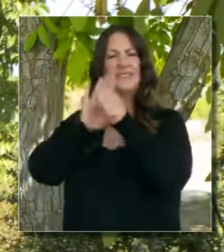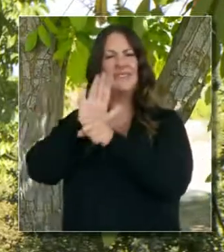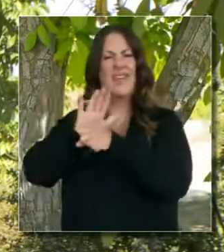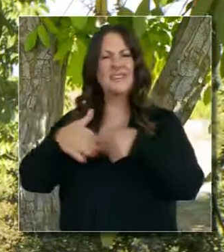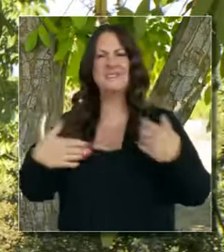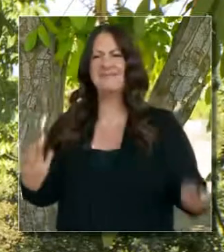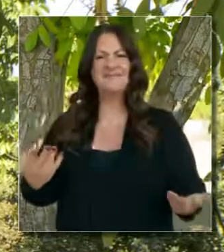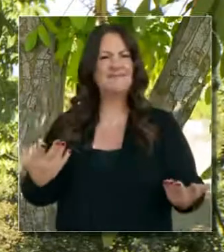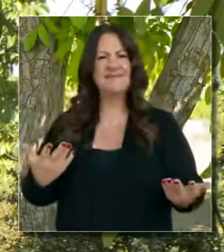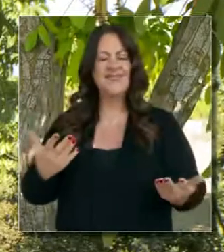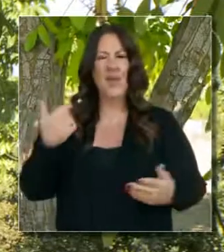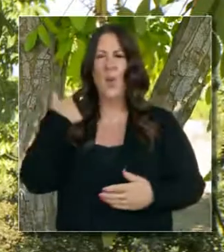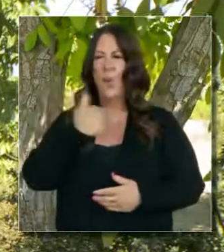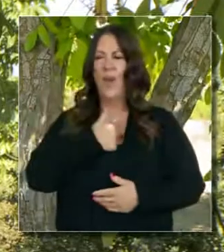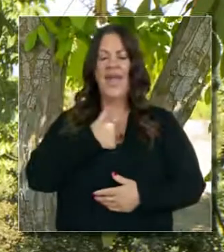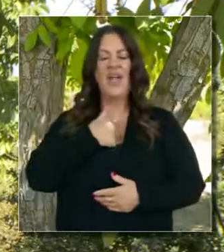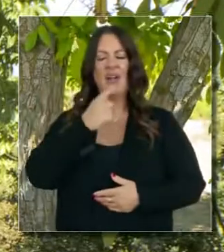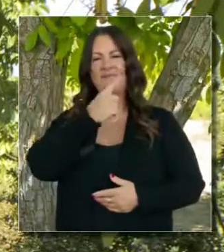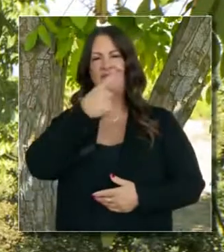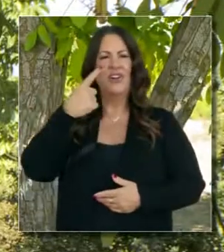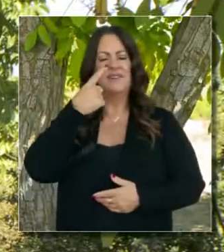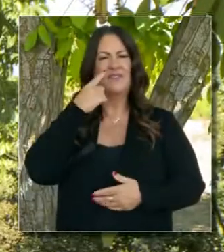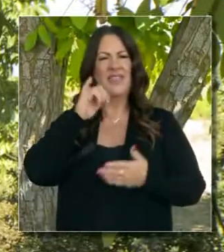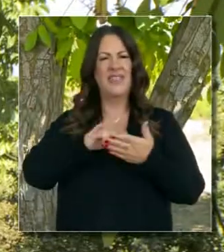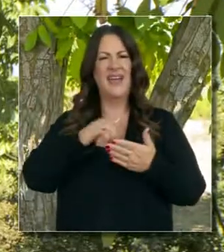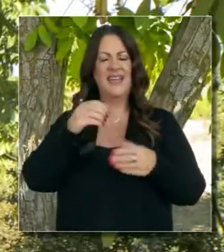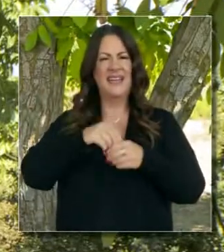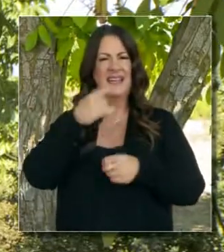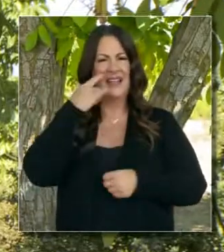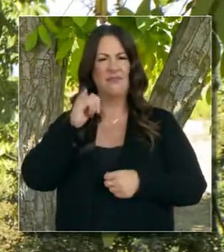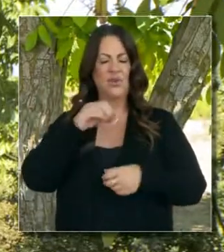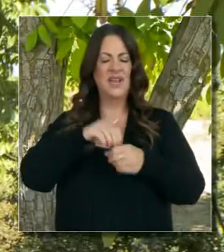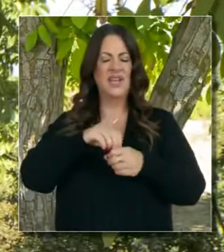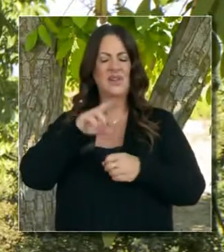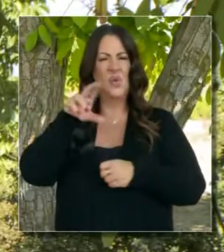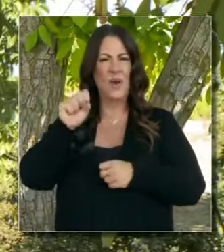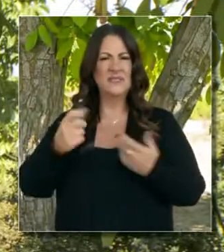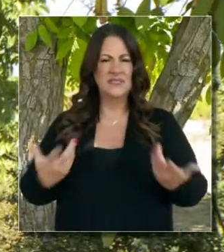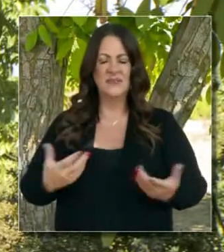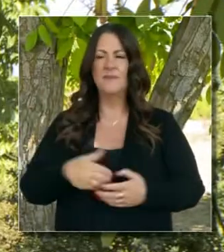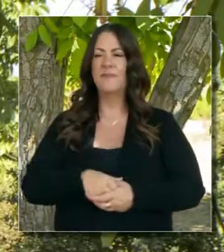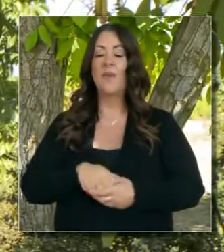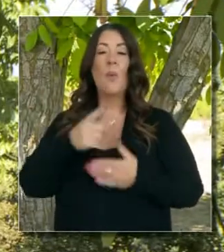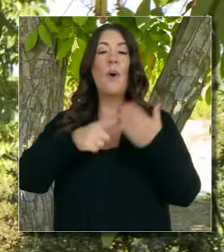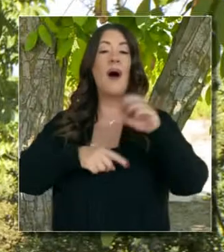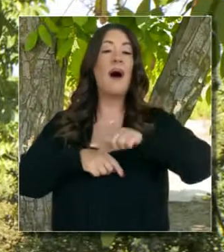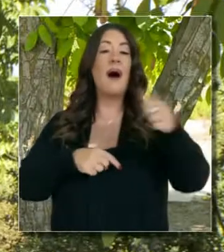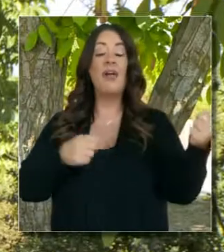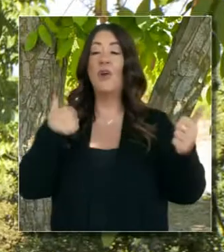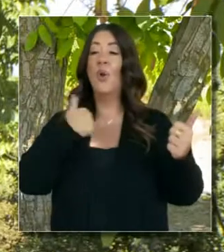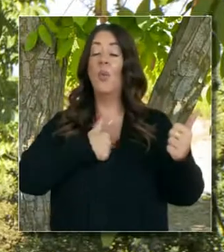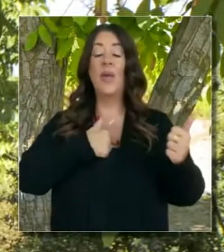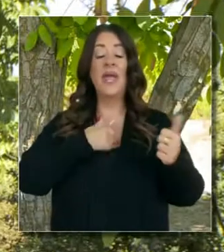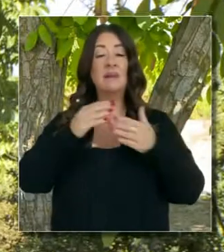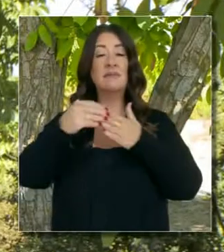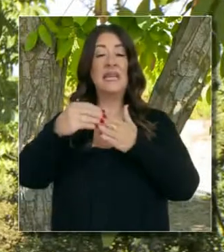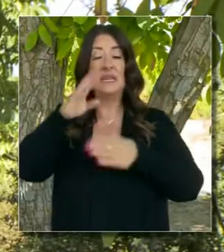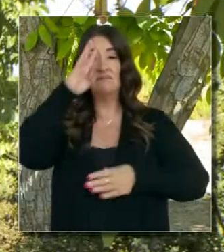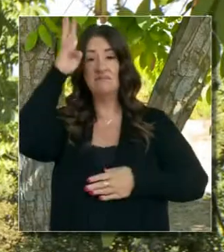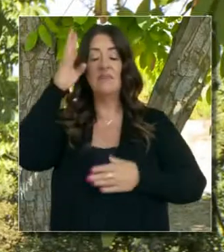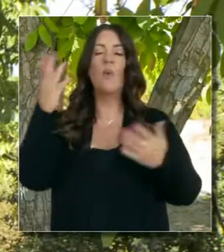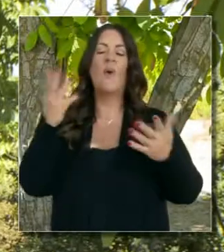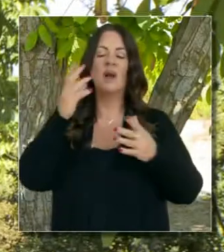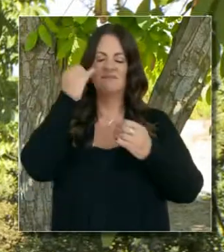hortaliza sierra. Este juego es el que mejor jugamos en California. Pero también otro juego que nos separa de otros es la innovación.